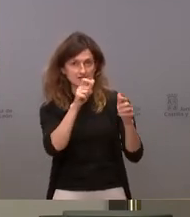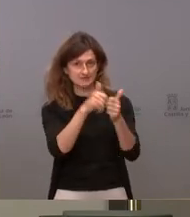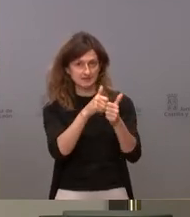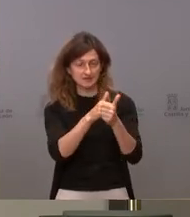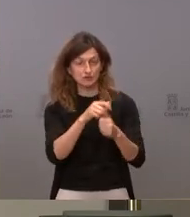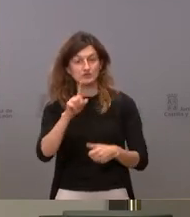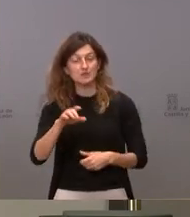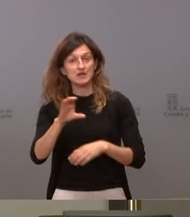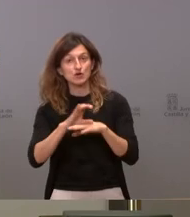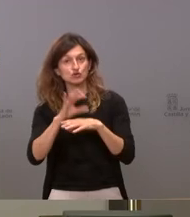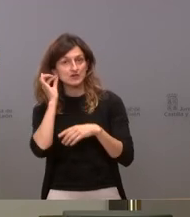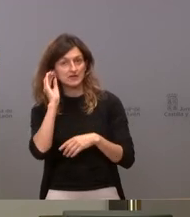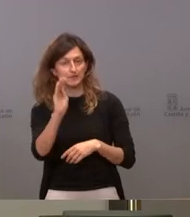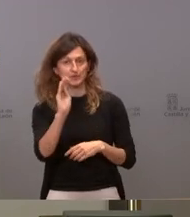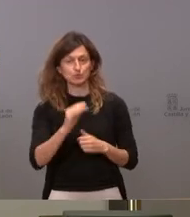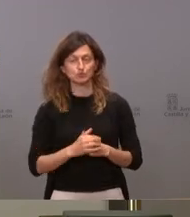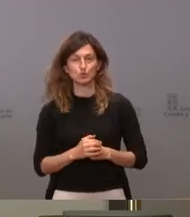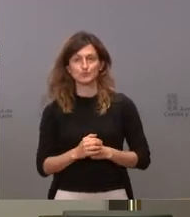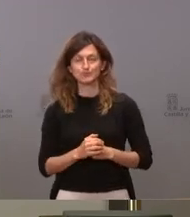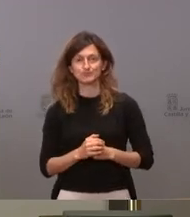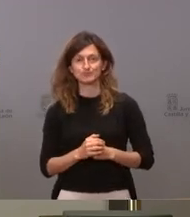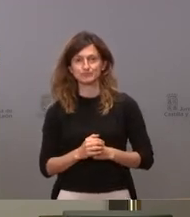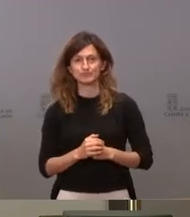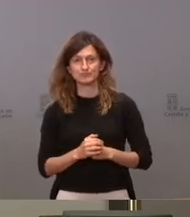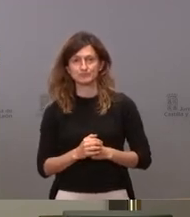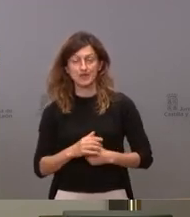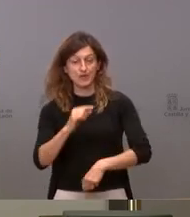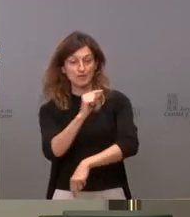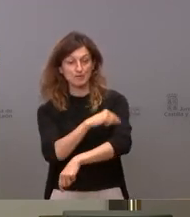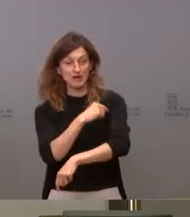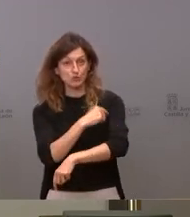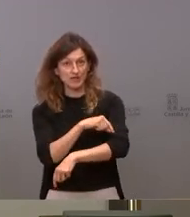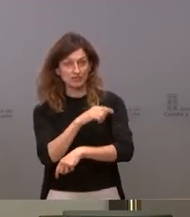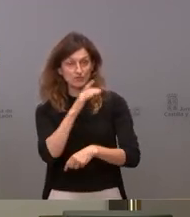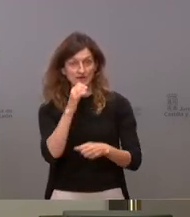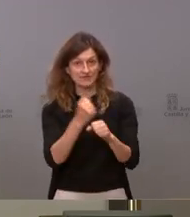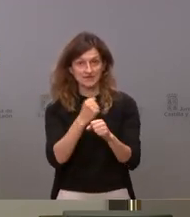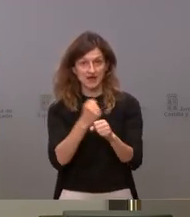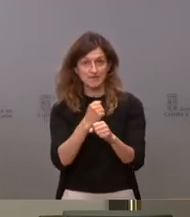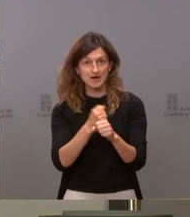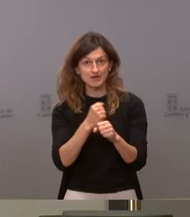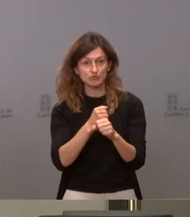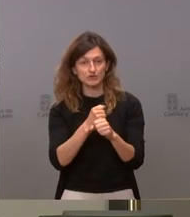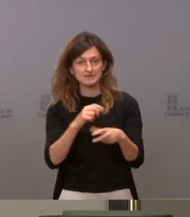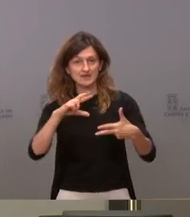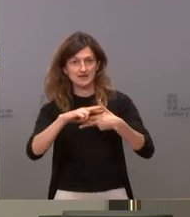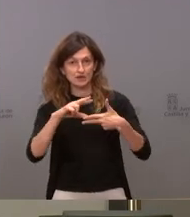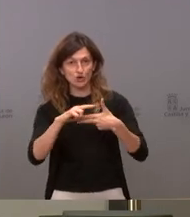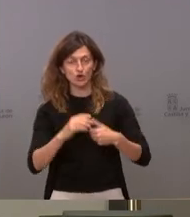consejera le quería preguntar también acerca de esa vacunación que se va a llevar a cabo para los trabajadores de Renault